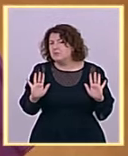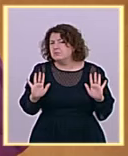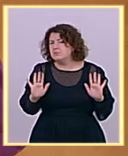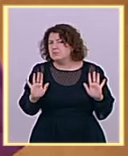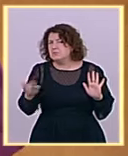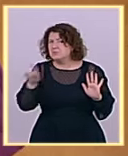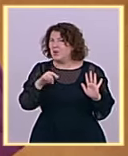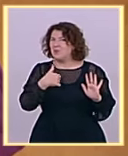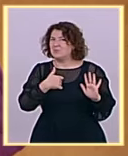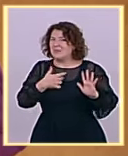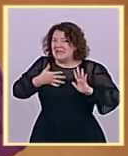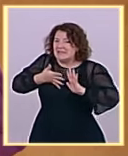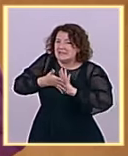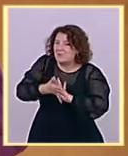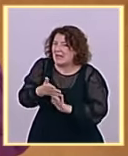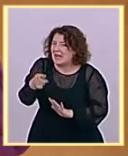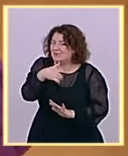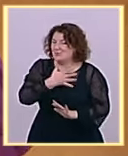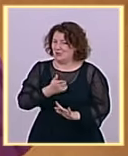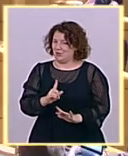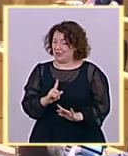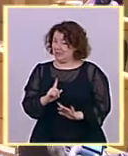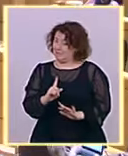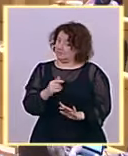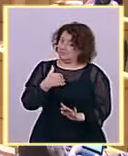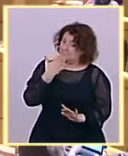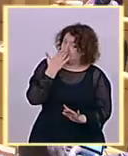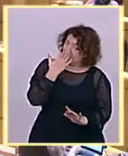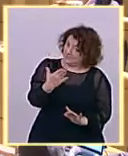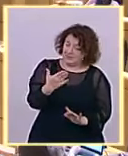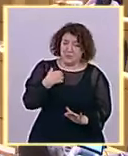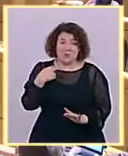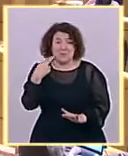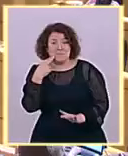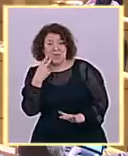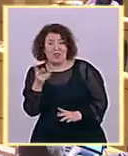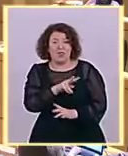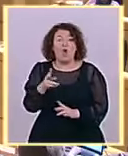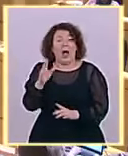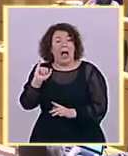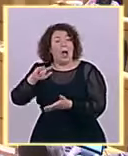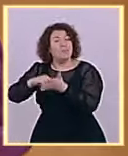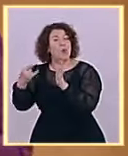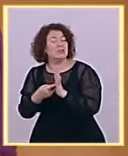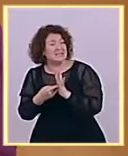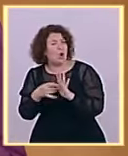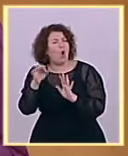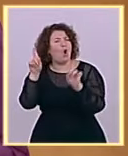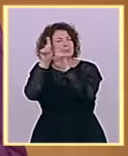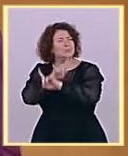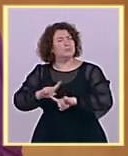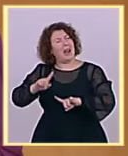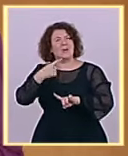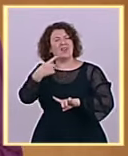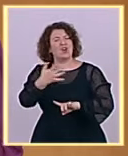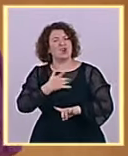Si no tener proyecto o tenerlo oculto. O tenerlo oculto. Porque usted, creo yo, que vino algo más a la